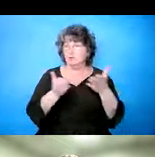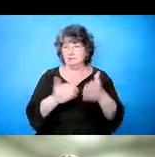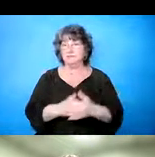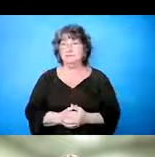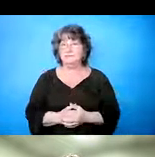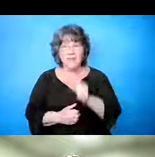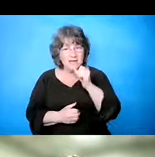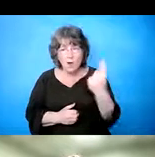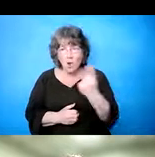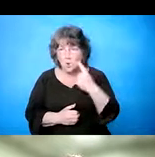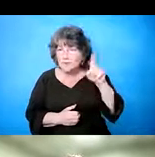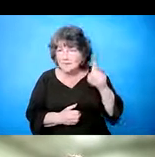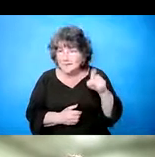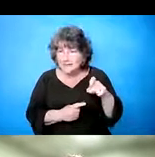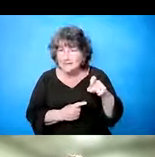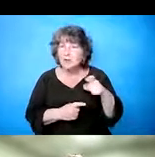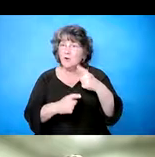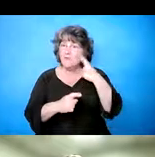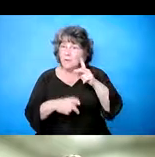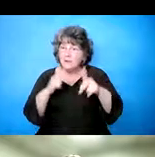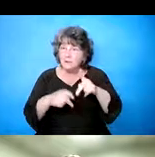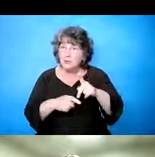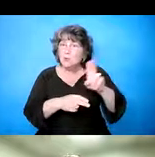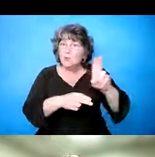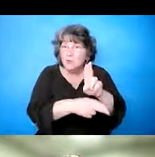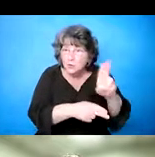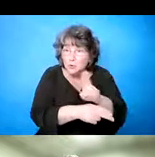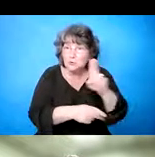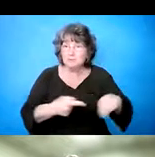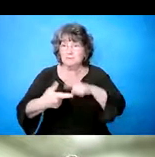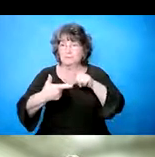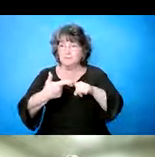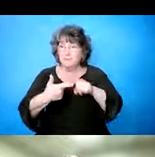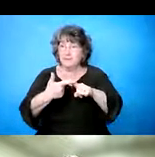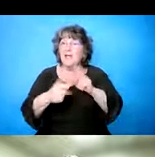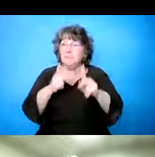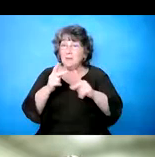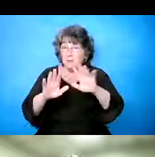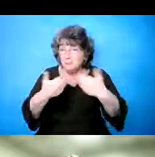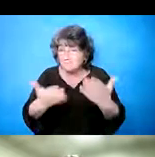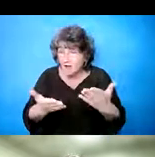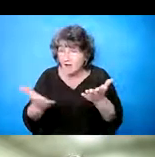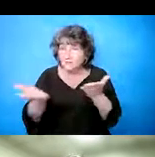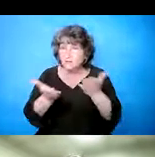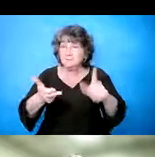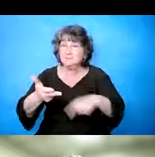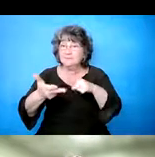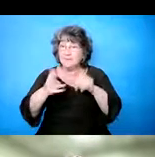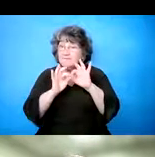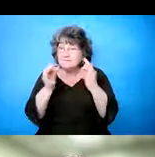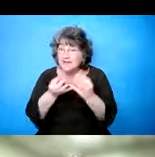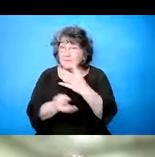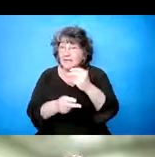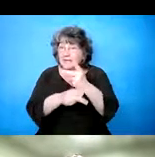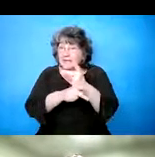por esos que tienen, en los servicios. También por los que proveen, lo que proveen servicios. Y por, por los,